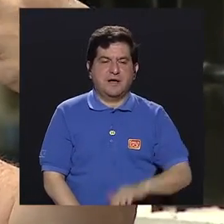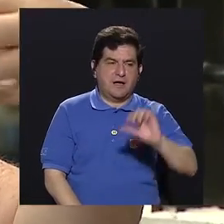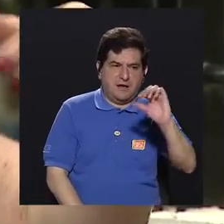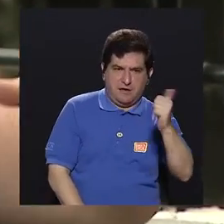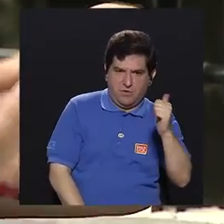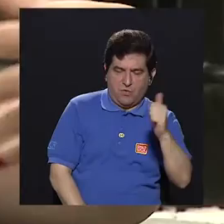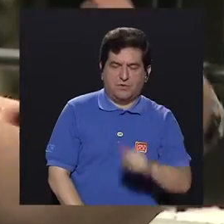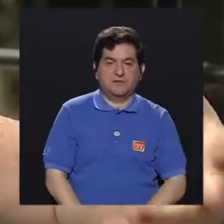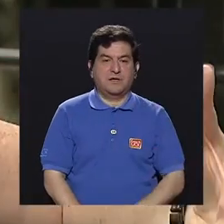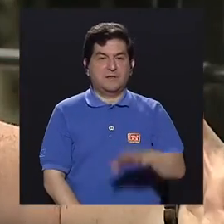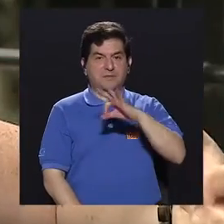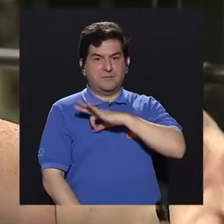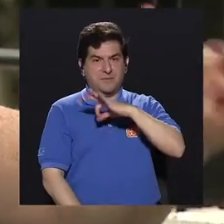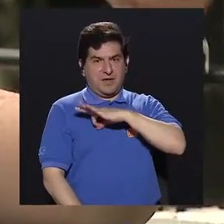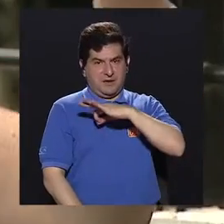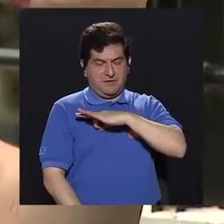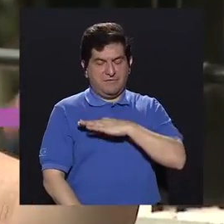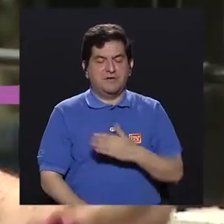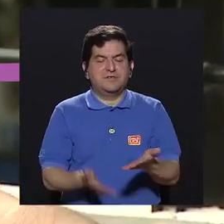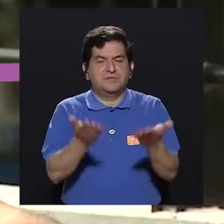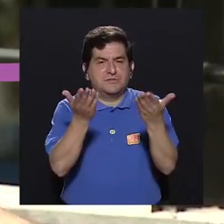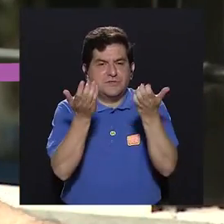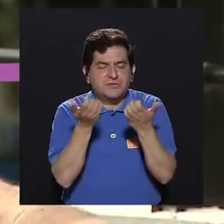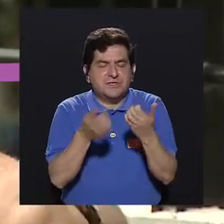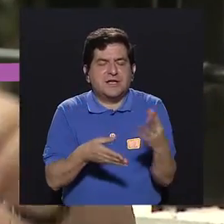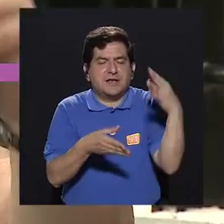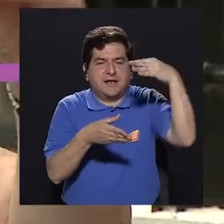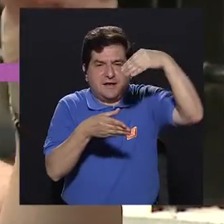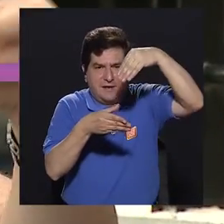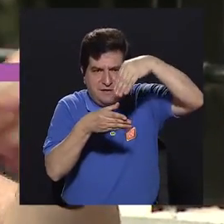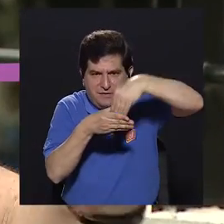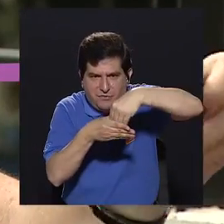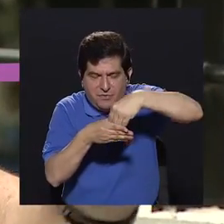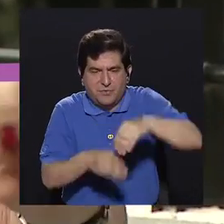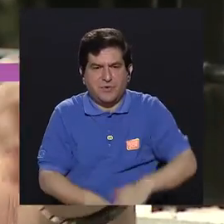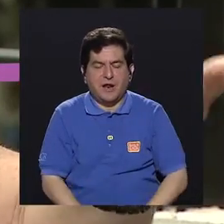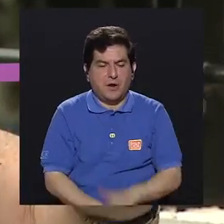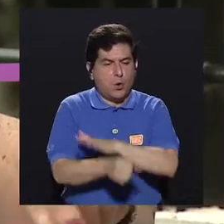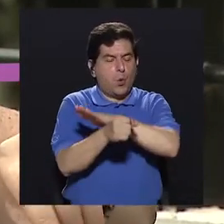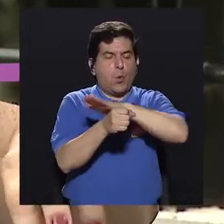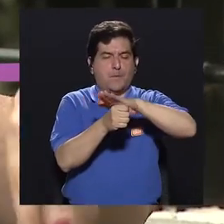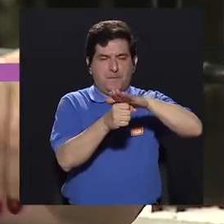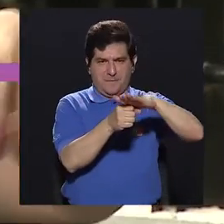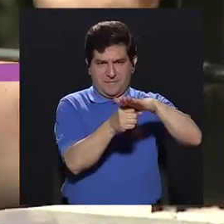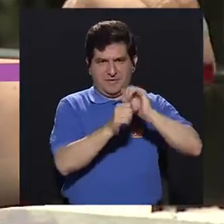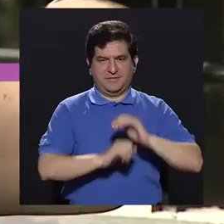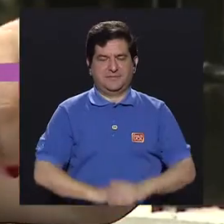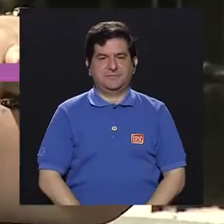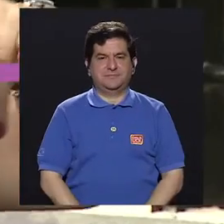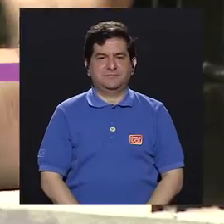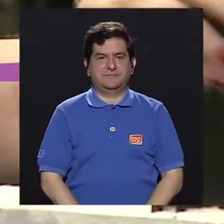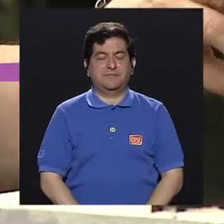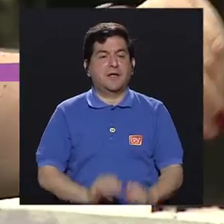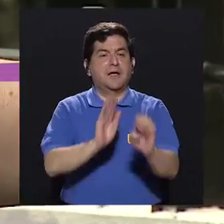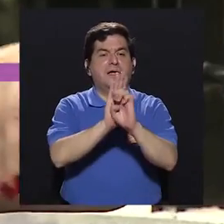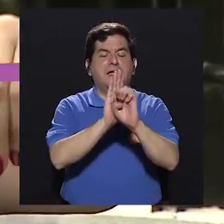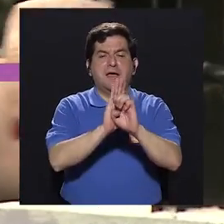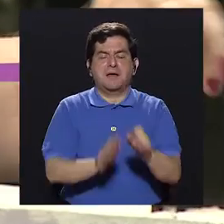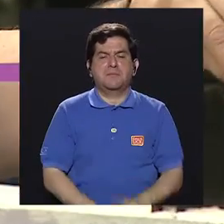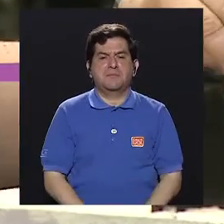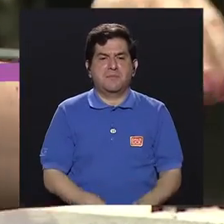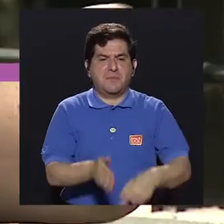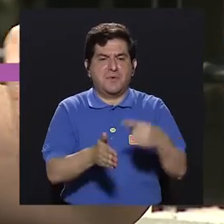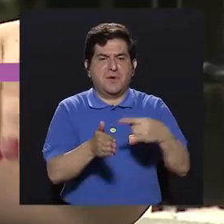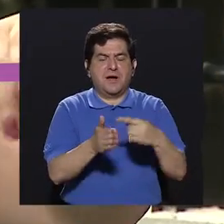si queremos los beneficios de la fibra, las podemos integrar así enteras, ¿verdad? Como hacemos que a veces